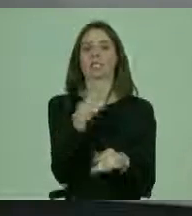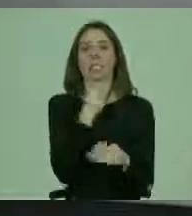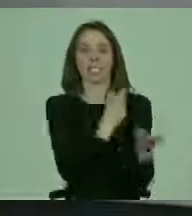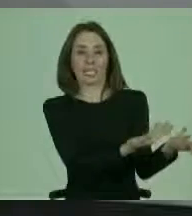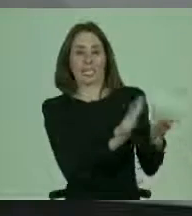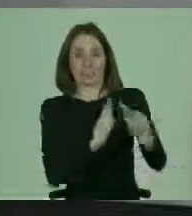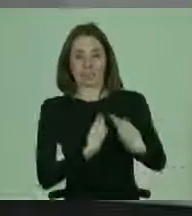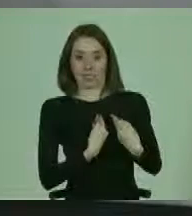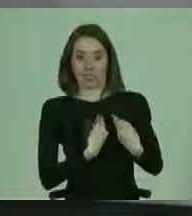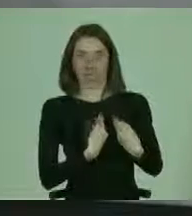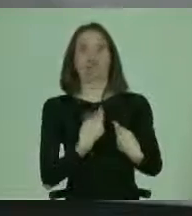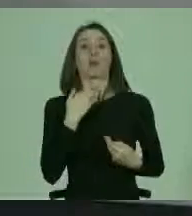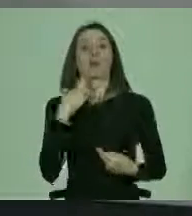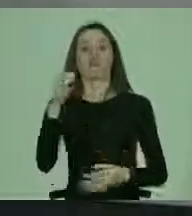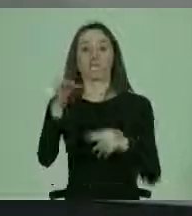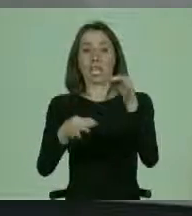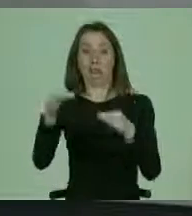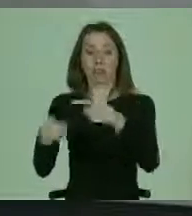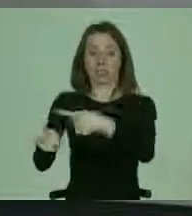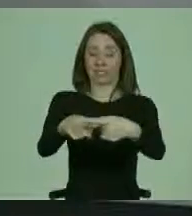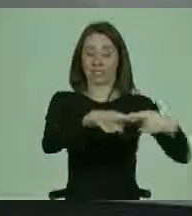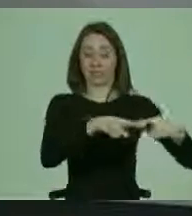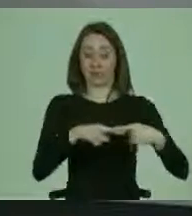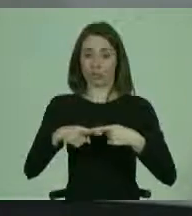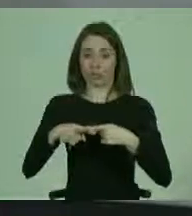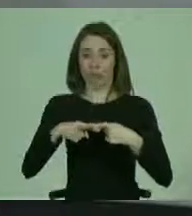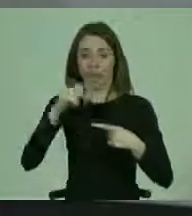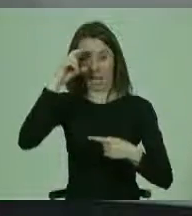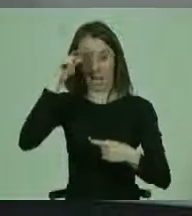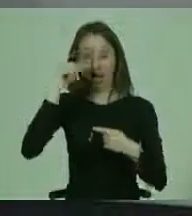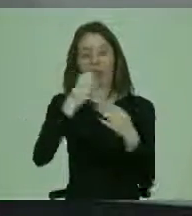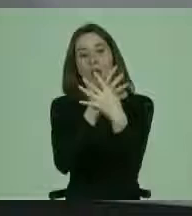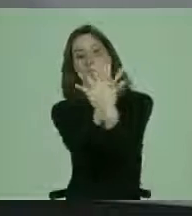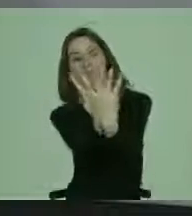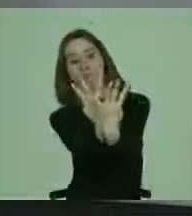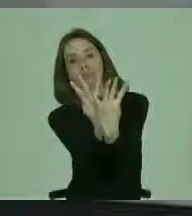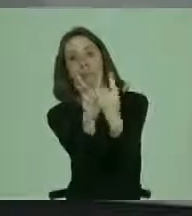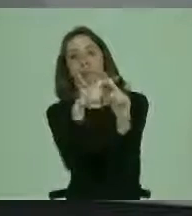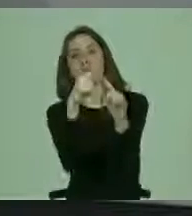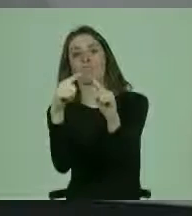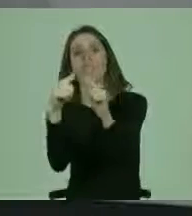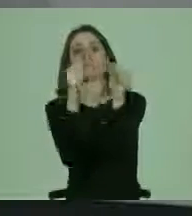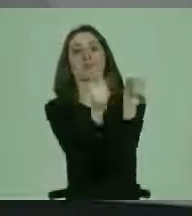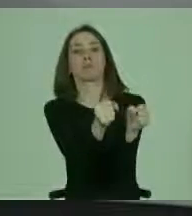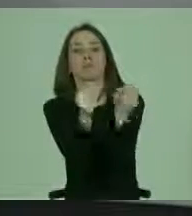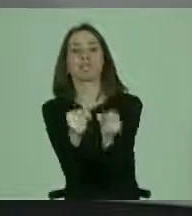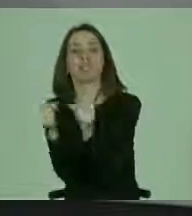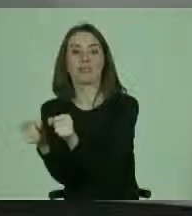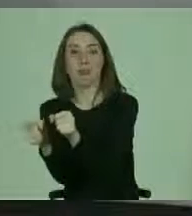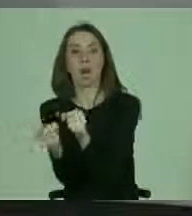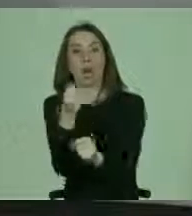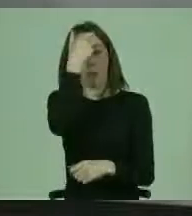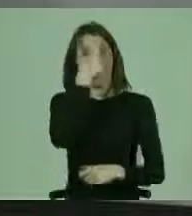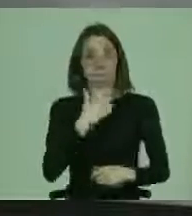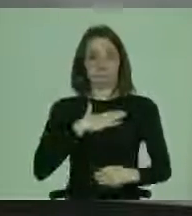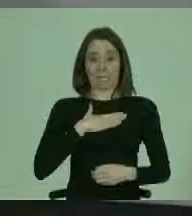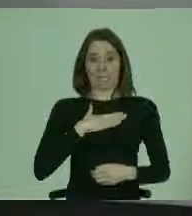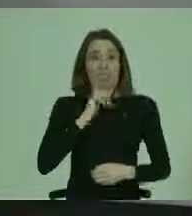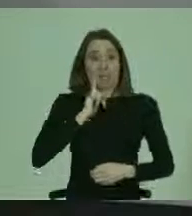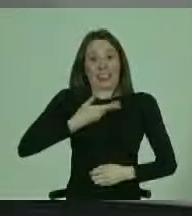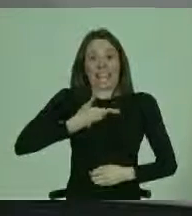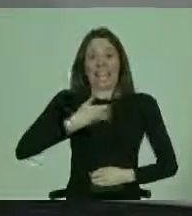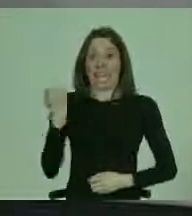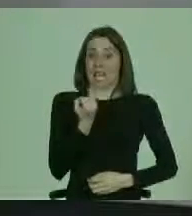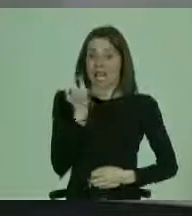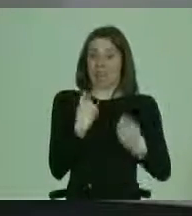aplique, porque en virtud de la justicia social, la idea es que haya una gama de posibilidades. Bueno, y la persona en virtud de su autonomía,